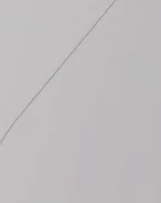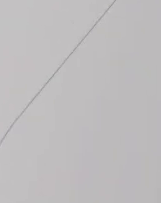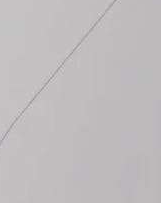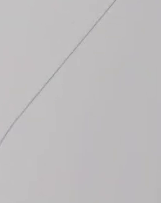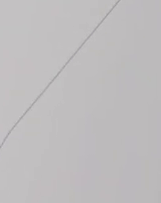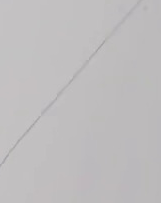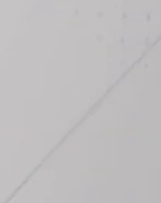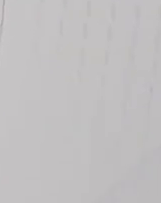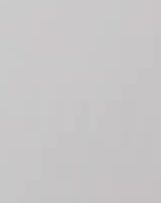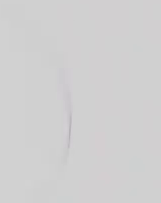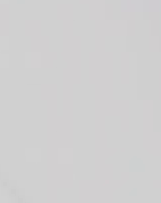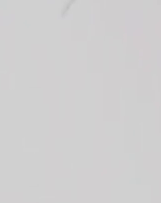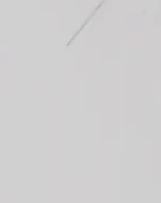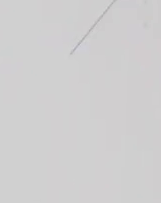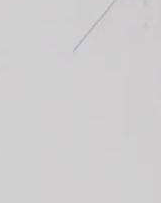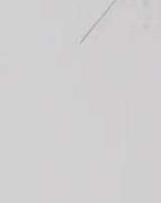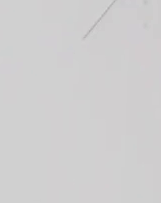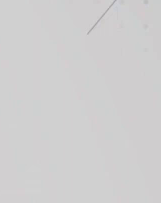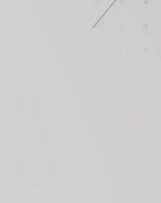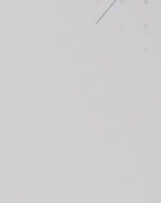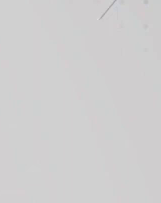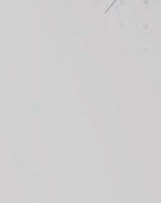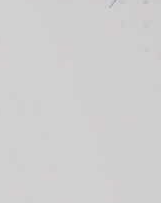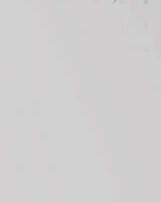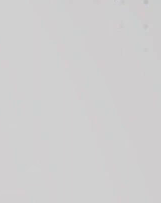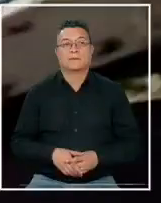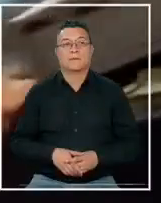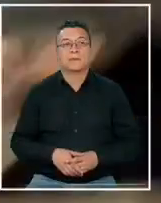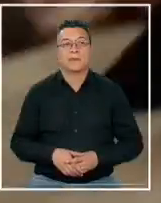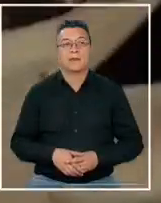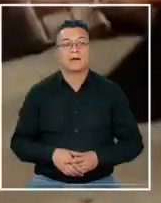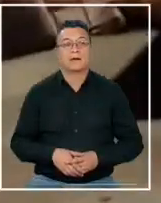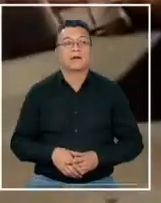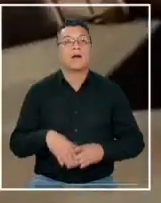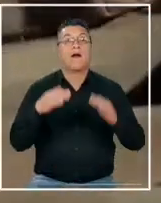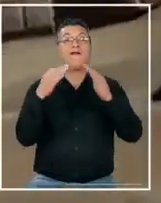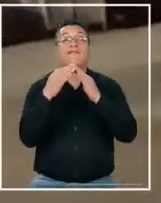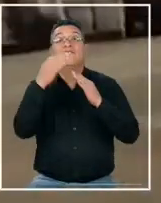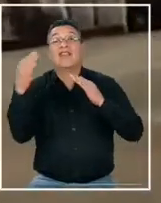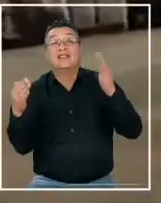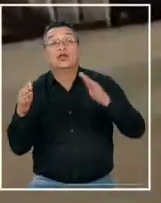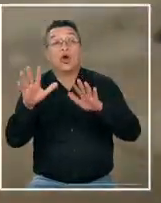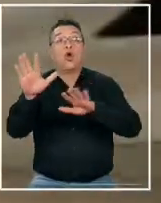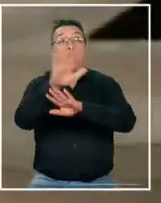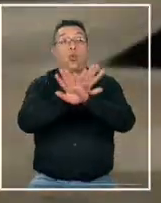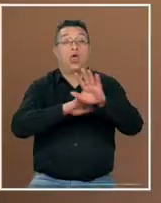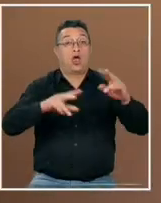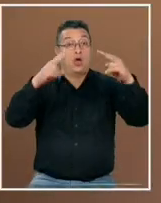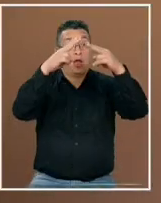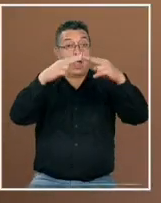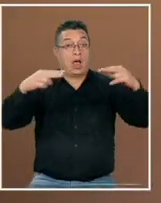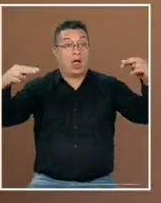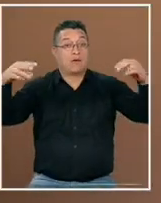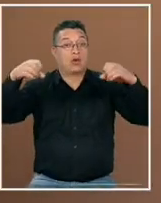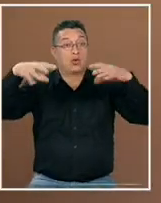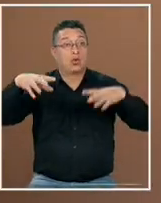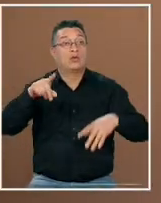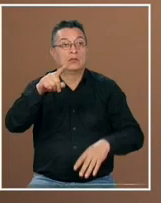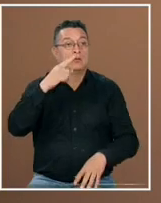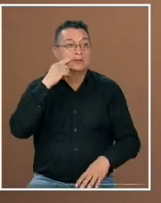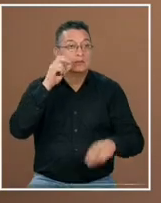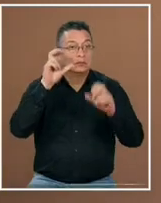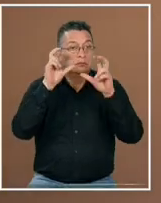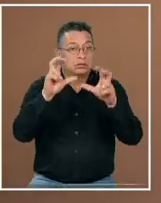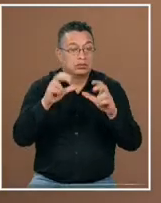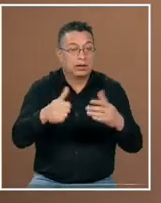ya volvemos con 24 horas central cuidado con los cables atención con